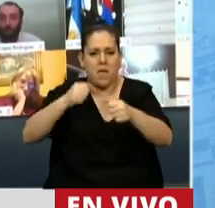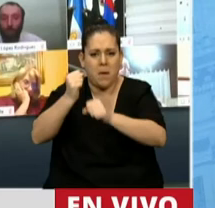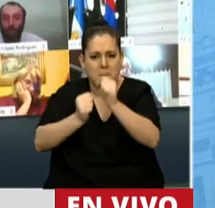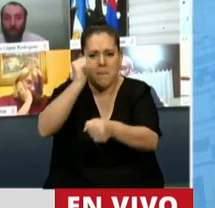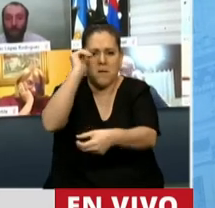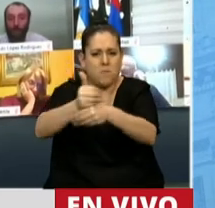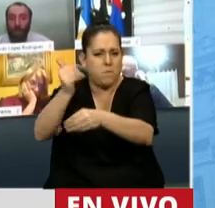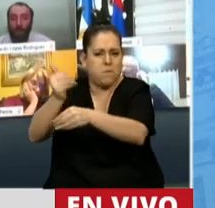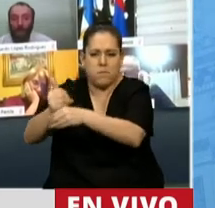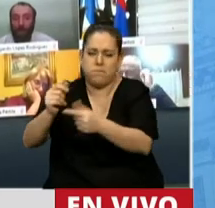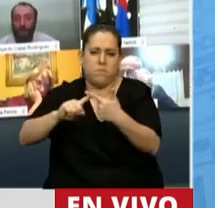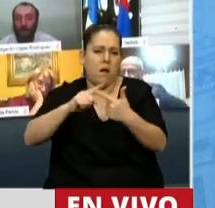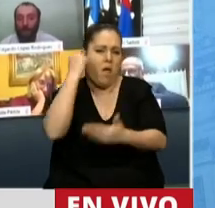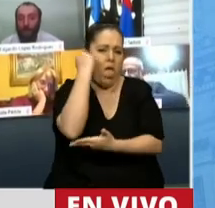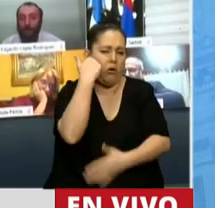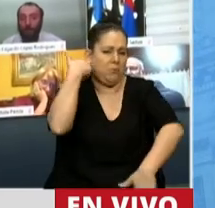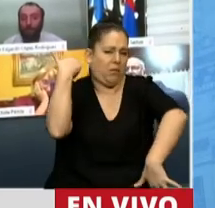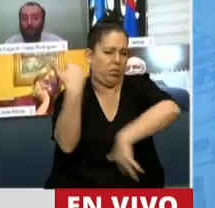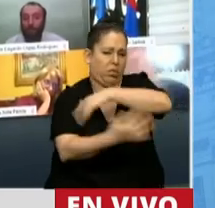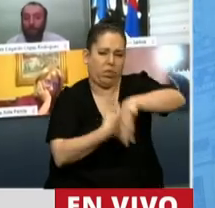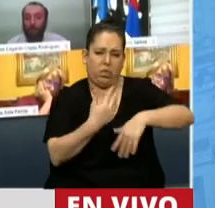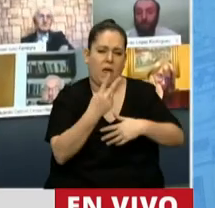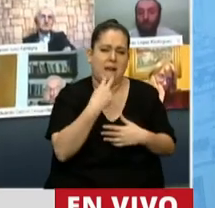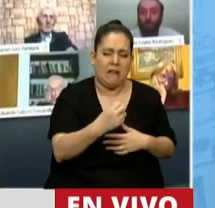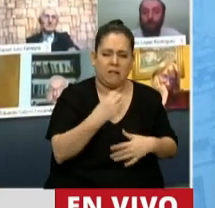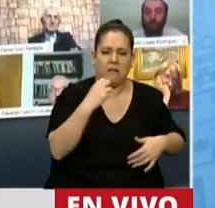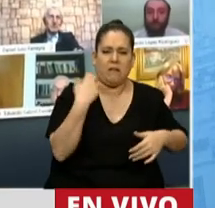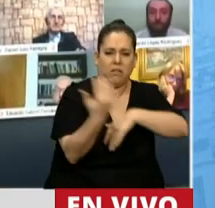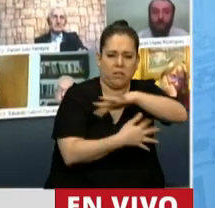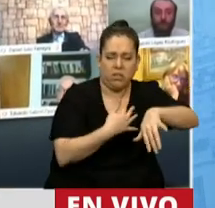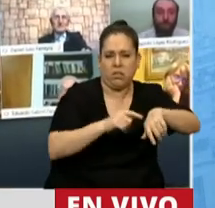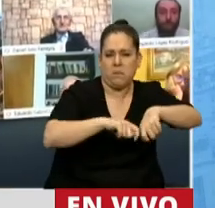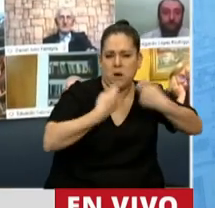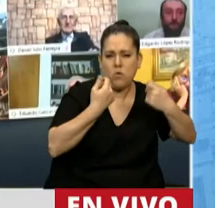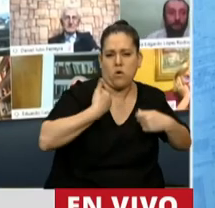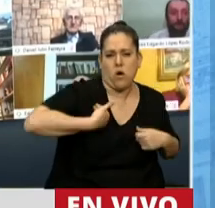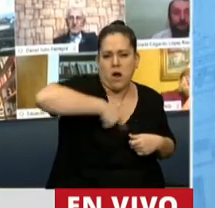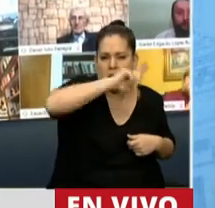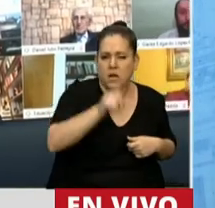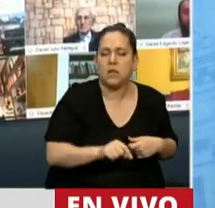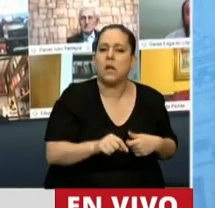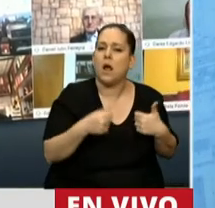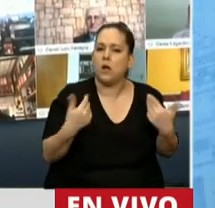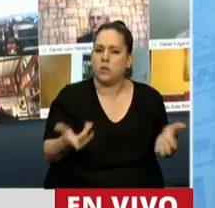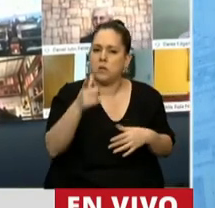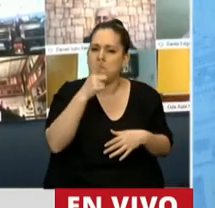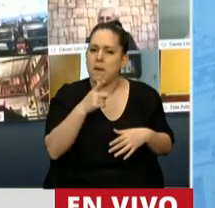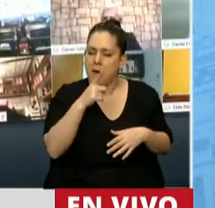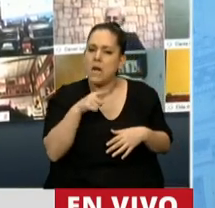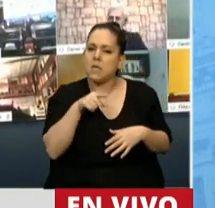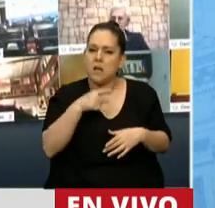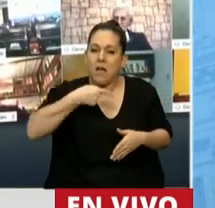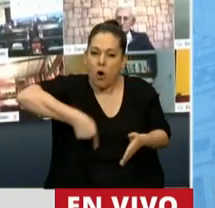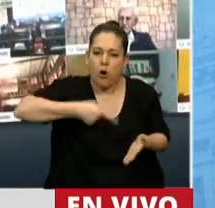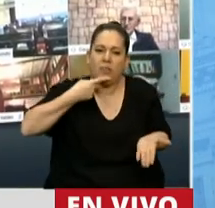económico por todos lados, política energética dolarizada que le hizo muchísimo daño al pueblo argentino. Entonces, me parece que estas medidas que estamos